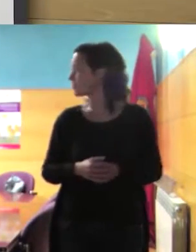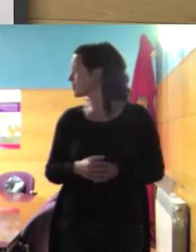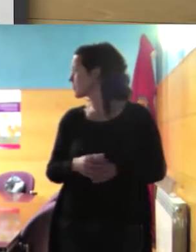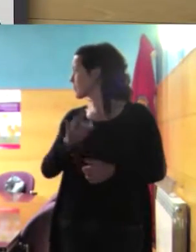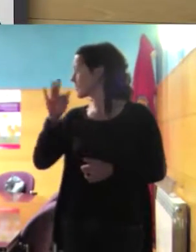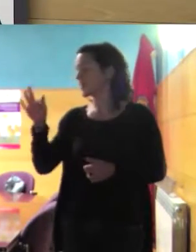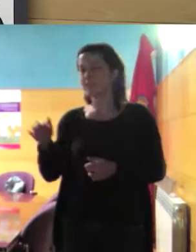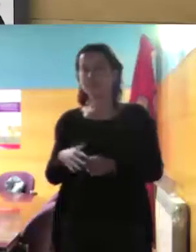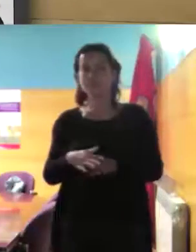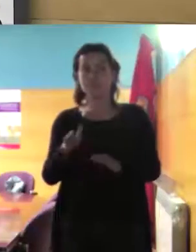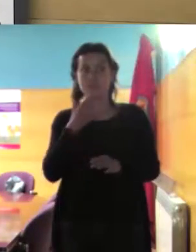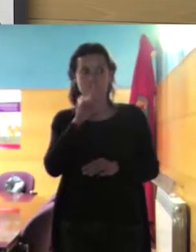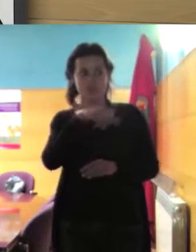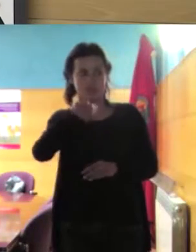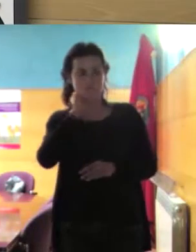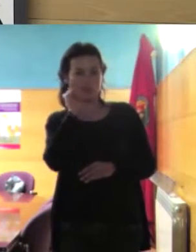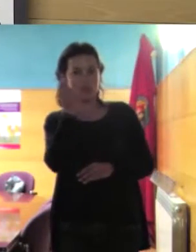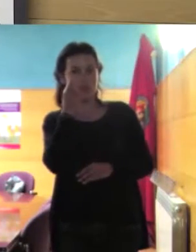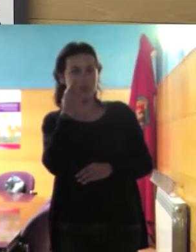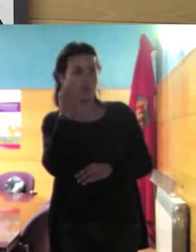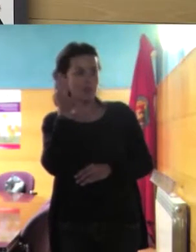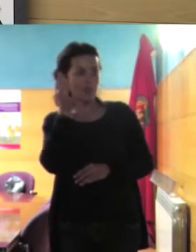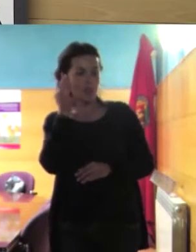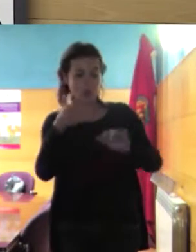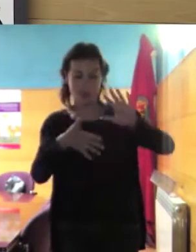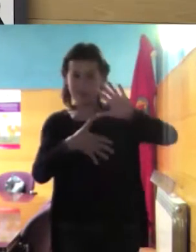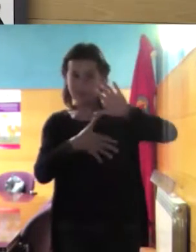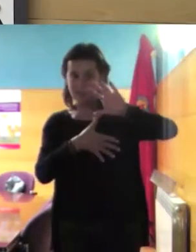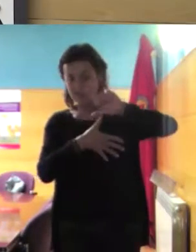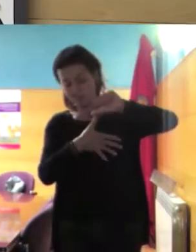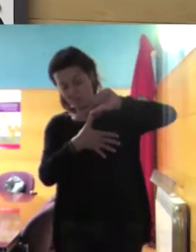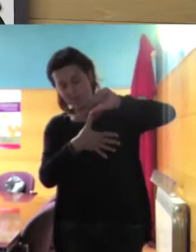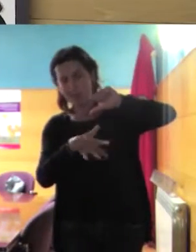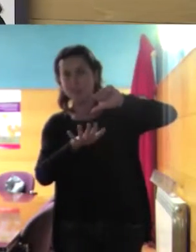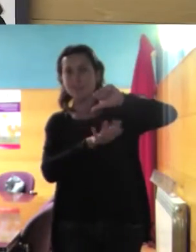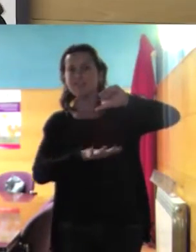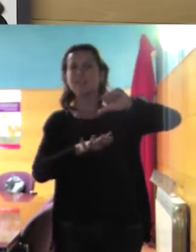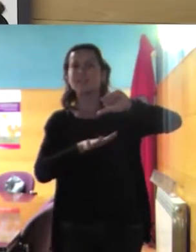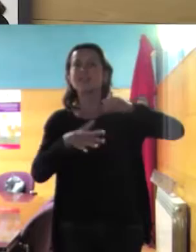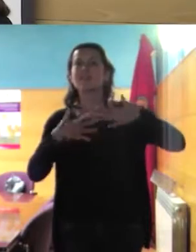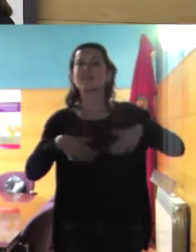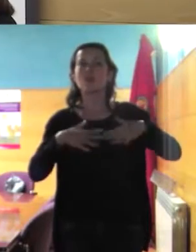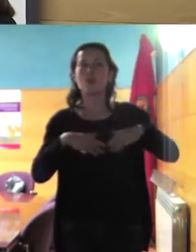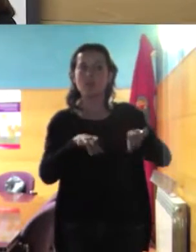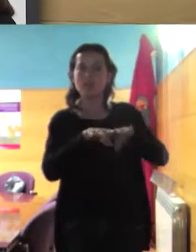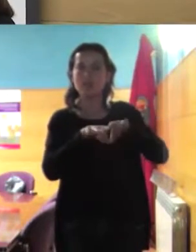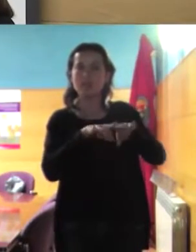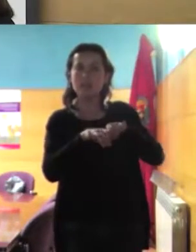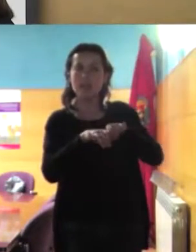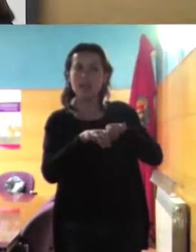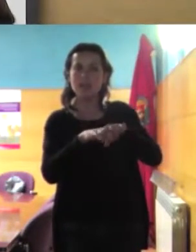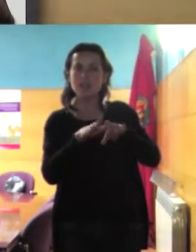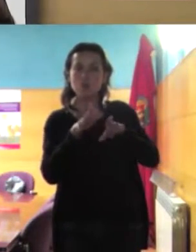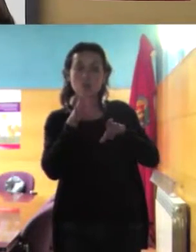dais cuenta con las indumentarias de las mujeres latinas hay crítica en la medida en que sus cuerpos no